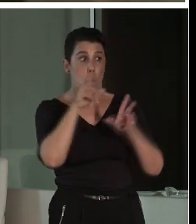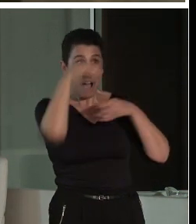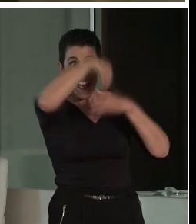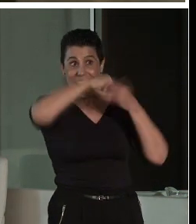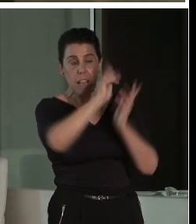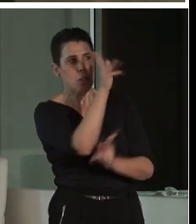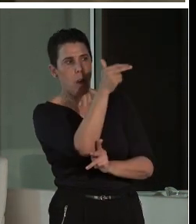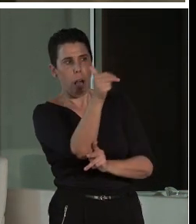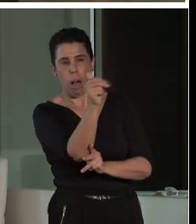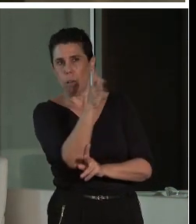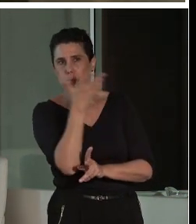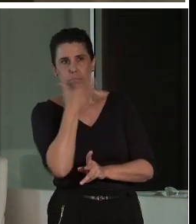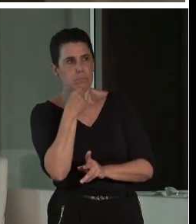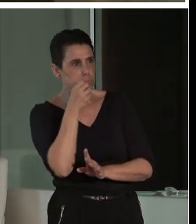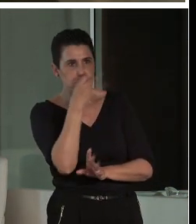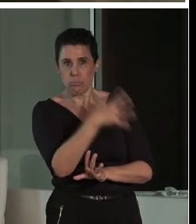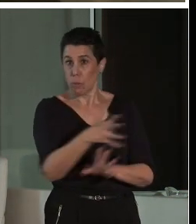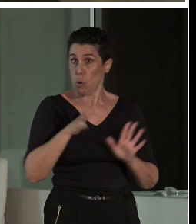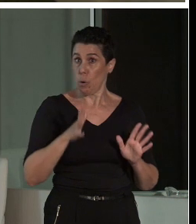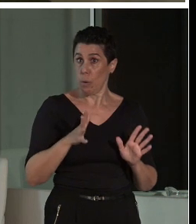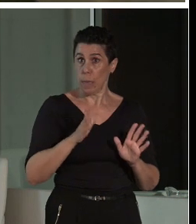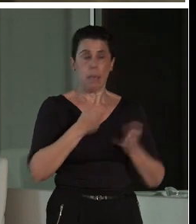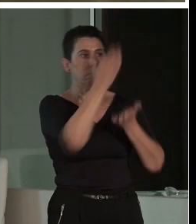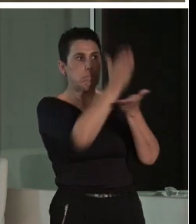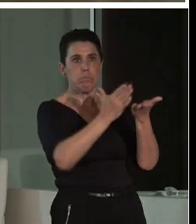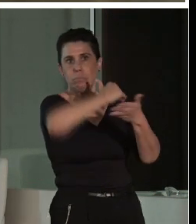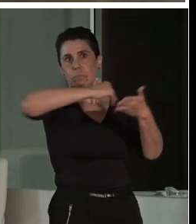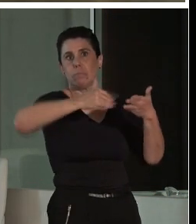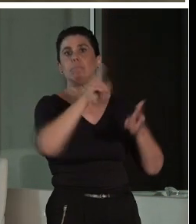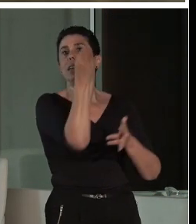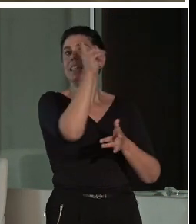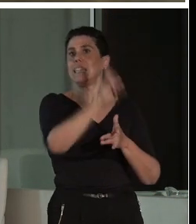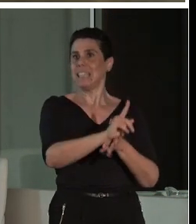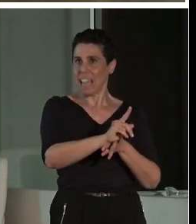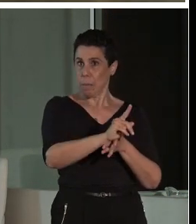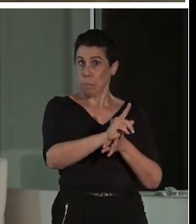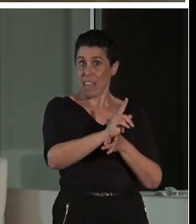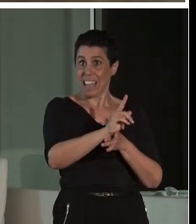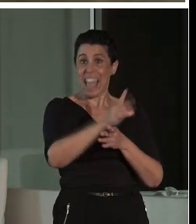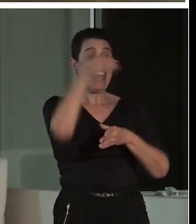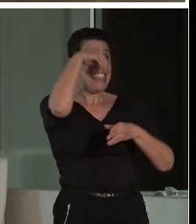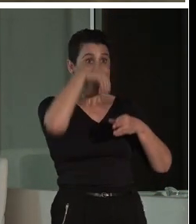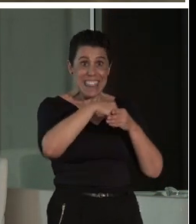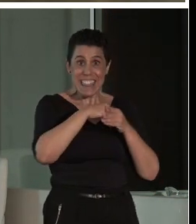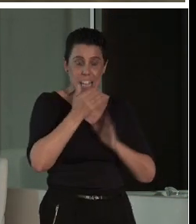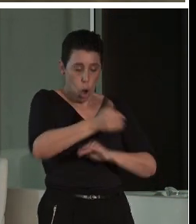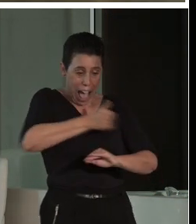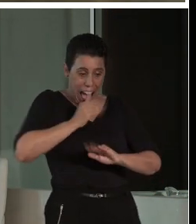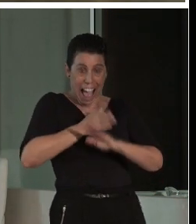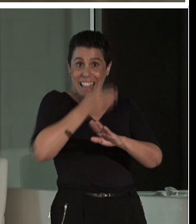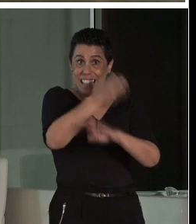La hemos compartimentado. Cuando nosotros hacemos la compartimentación, también incluimos los espacios de preacogida y de acogida.